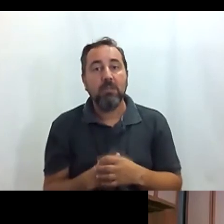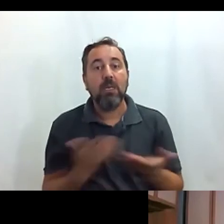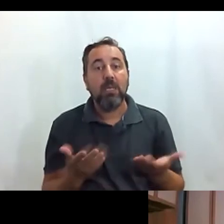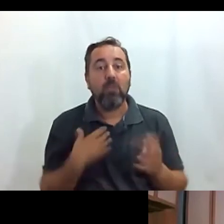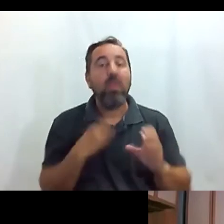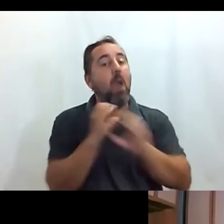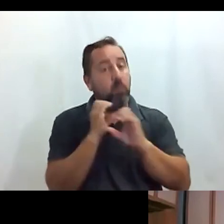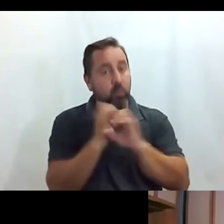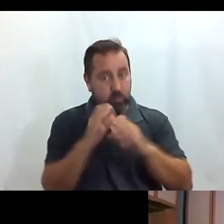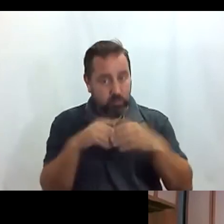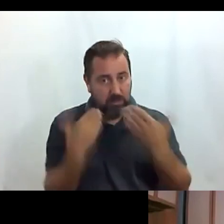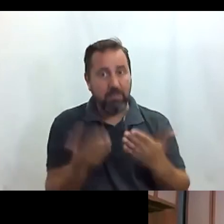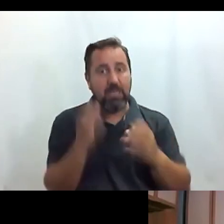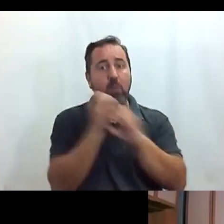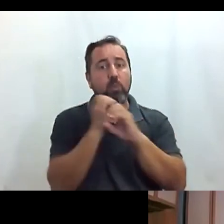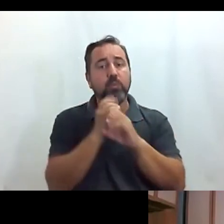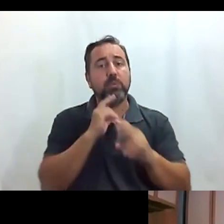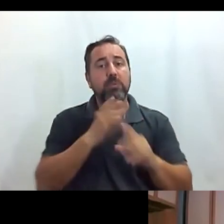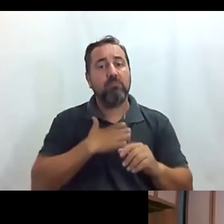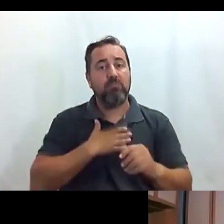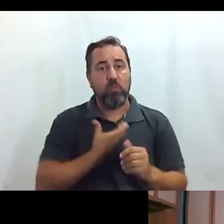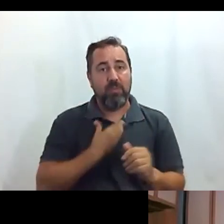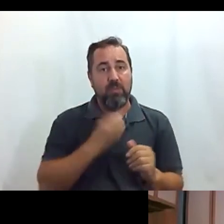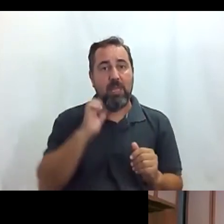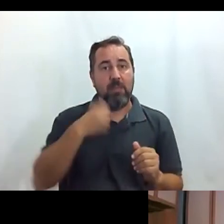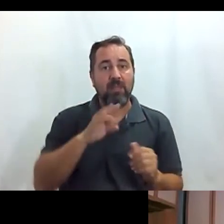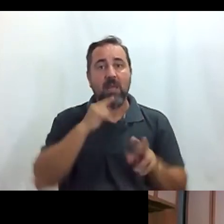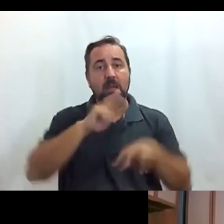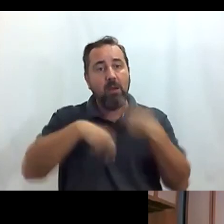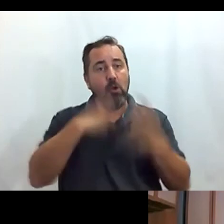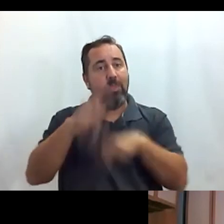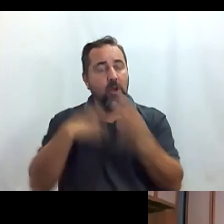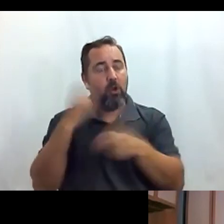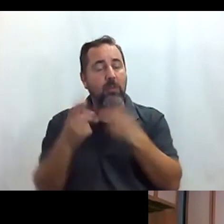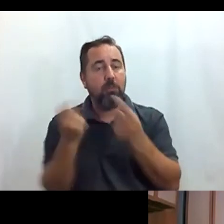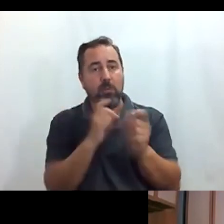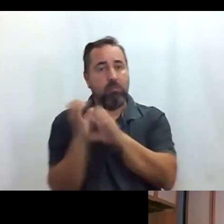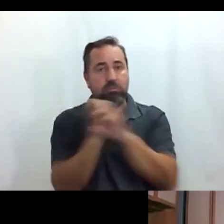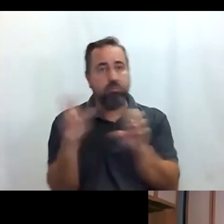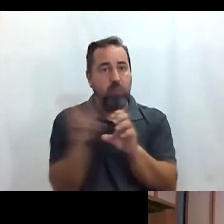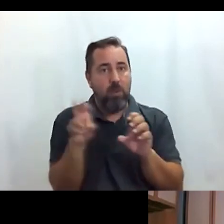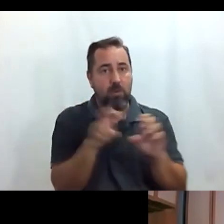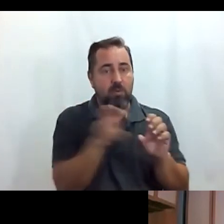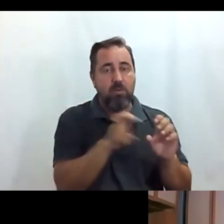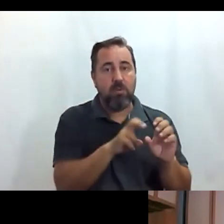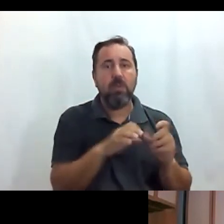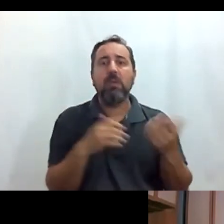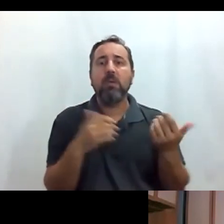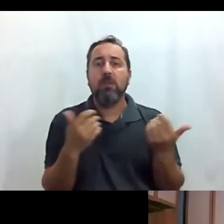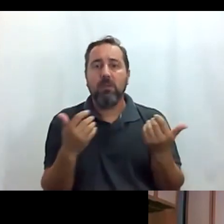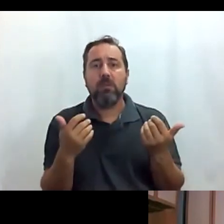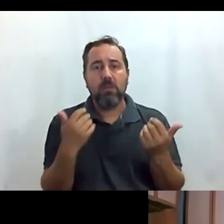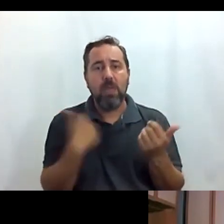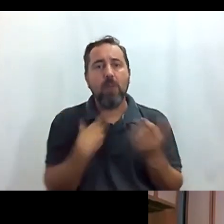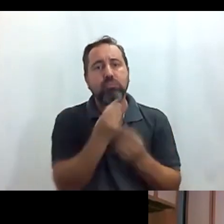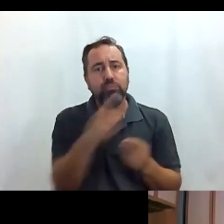autobús también los autobuses de la MT se ha ido renovando la flota poco a poco y cuentan muchos